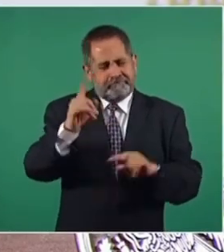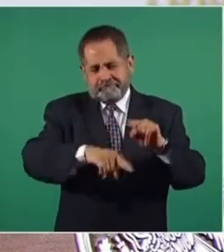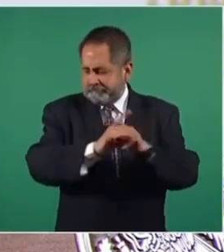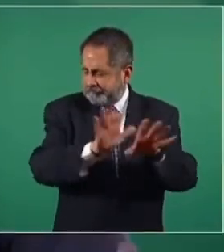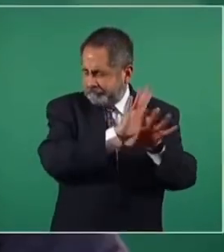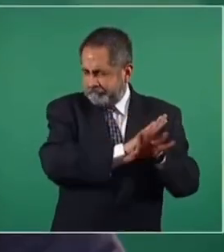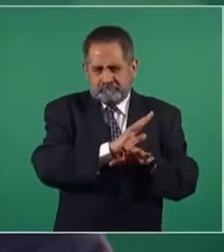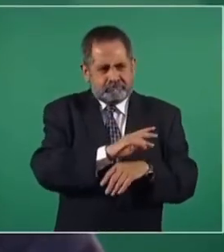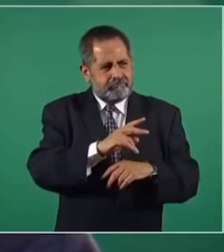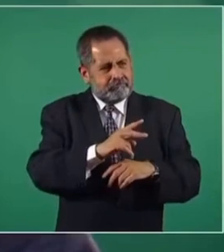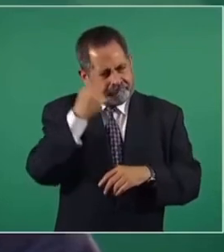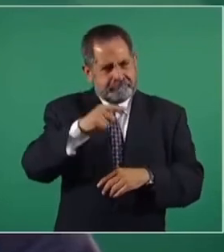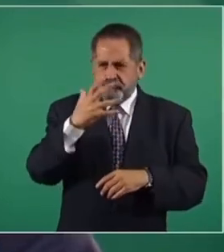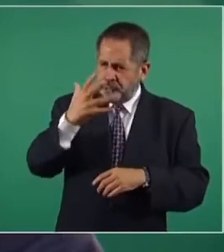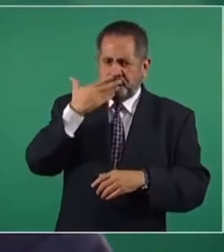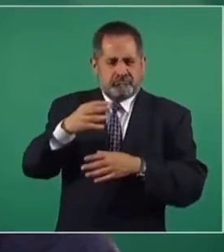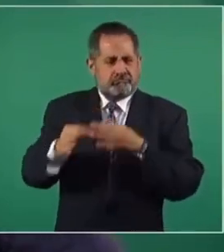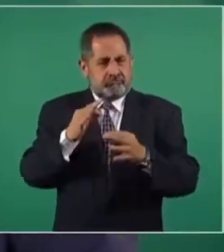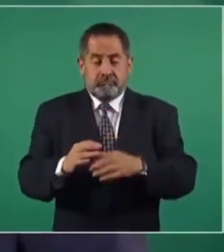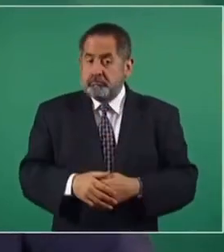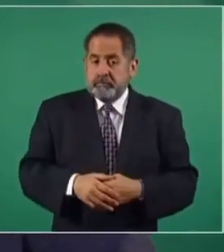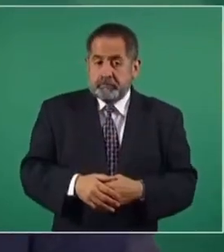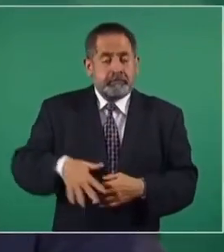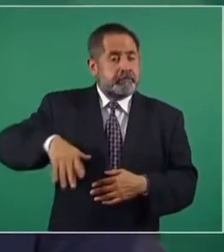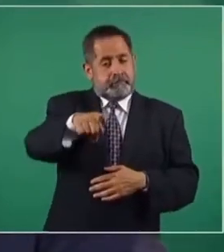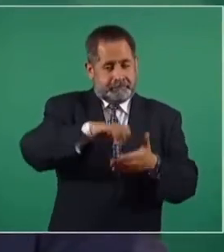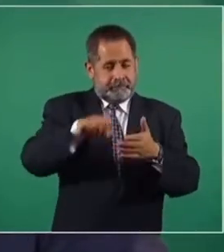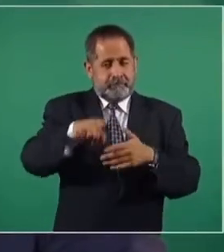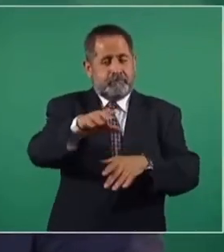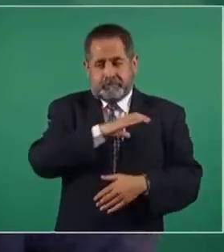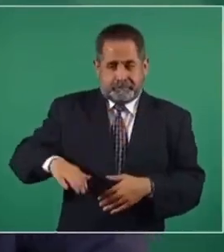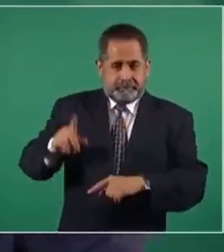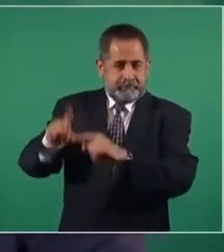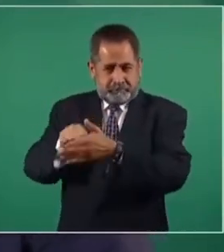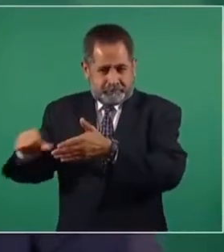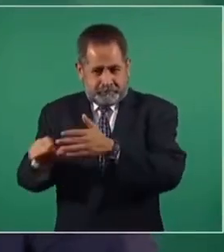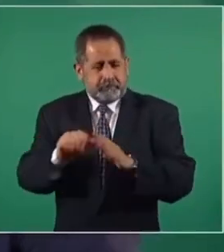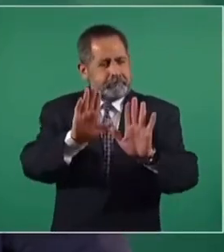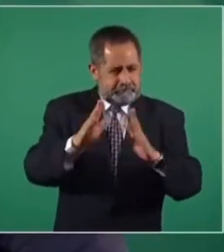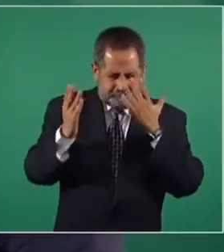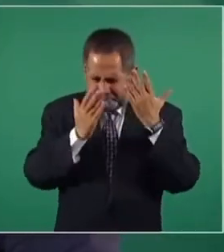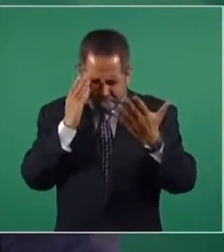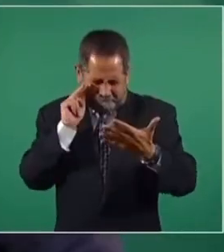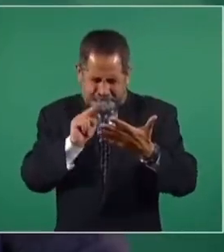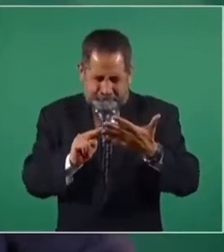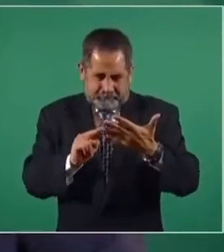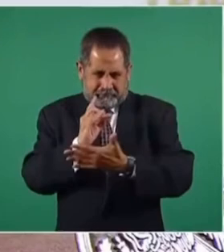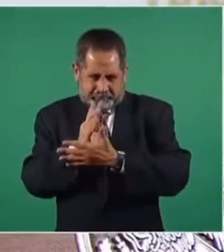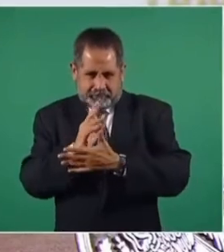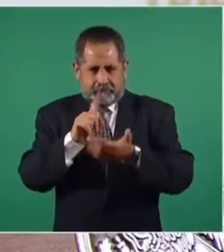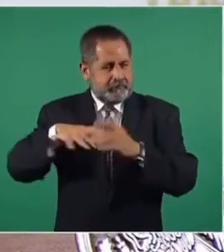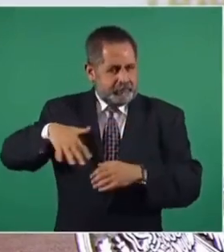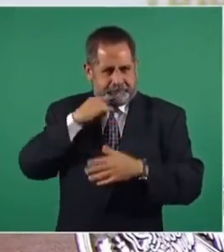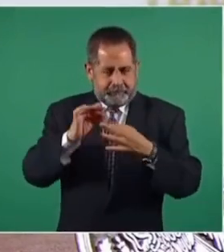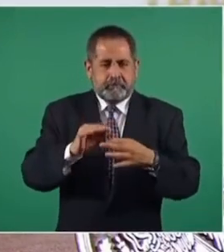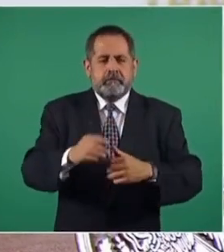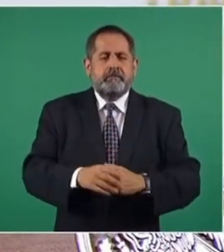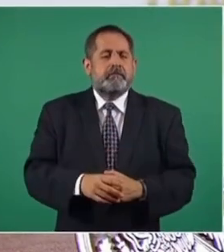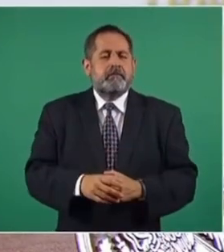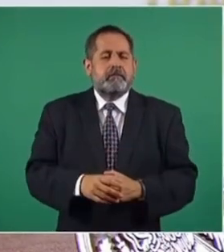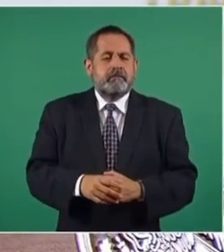haya seriedad. Eso que hicieron de los candidatos, si se analiza bien a lo que me refería,